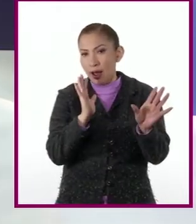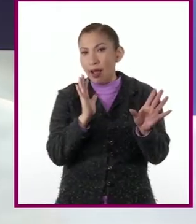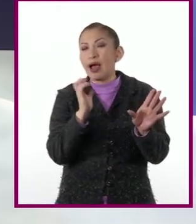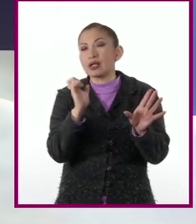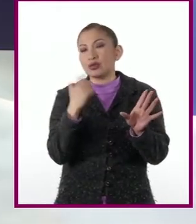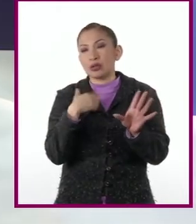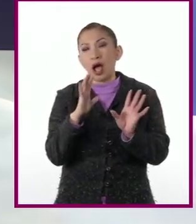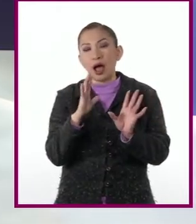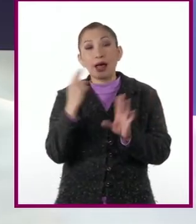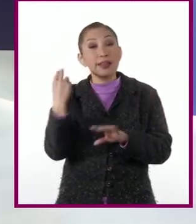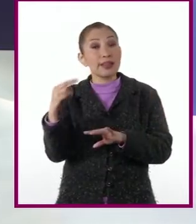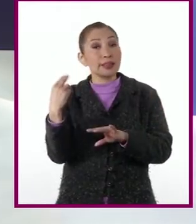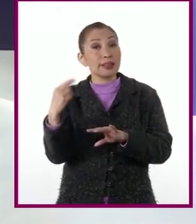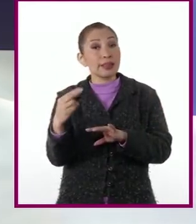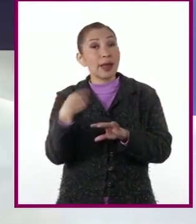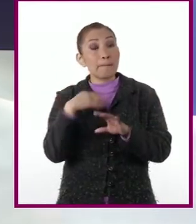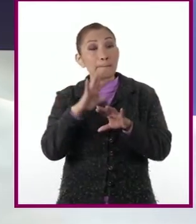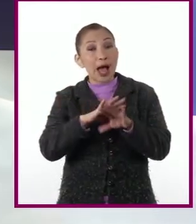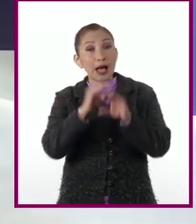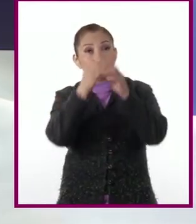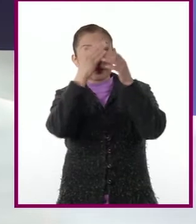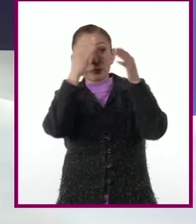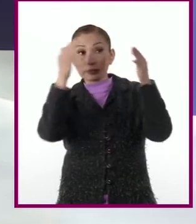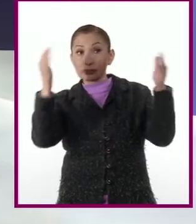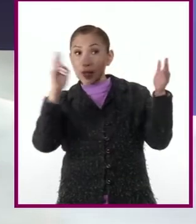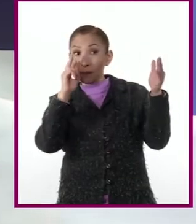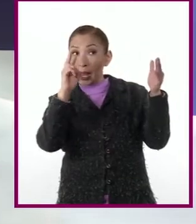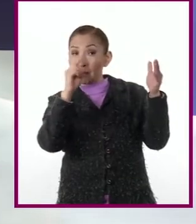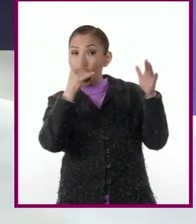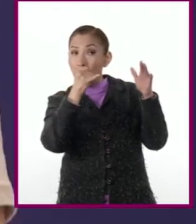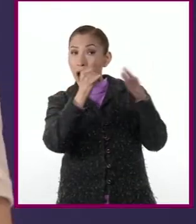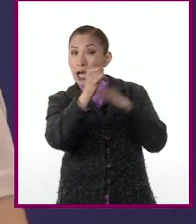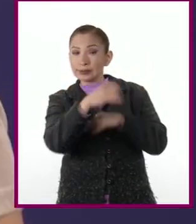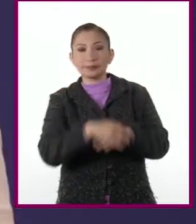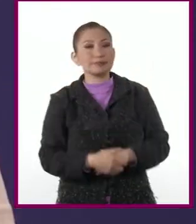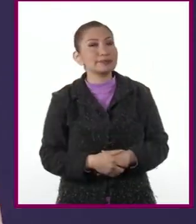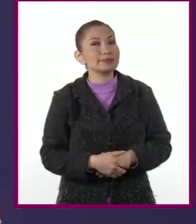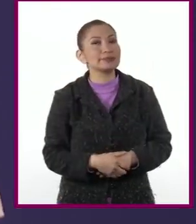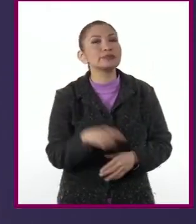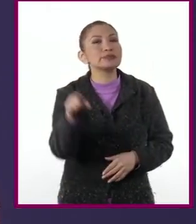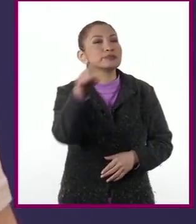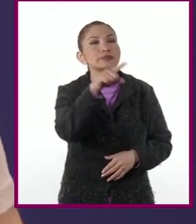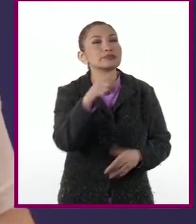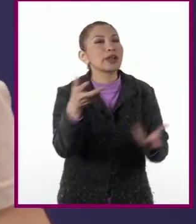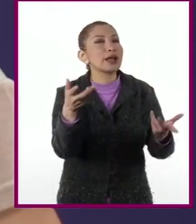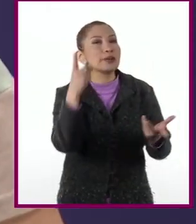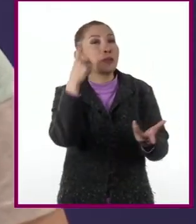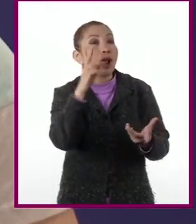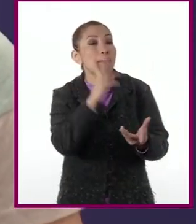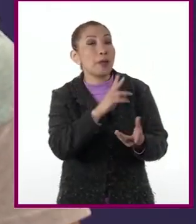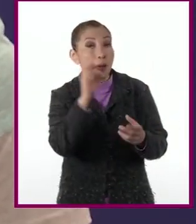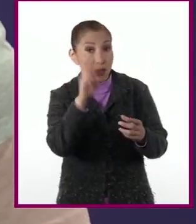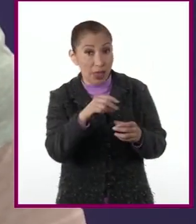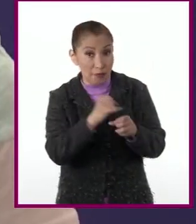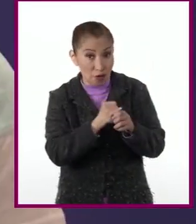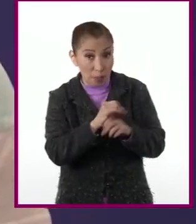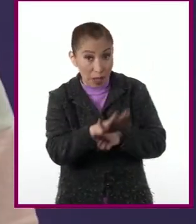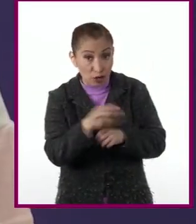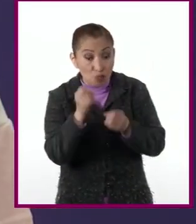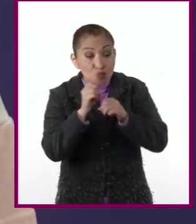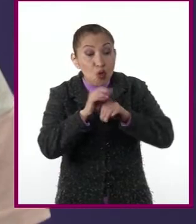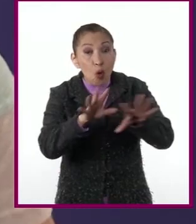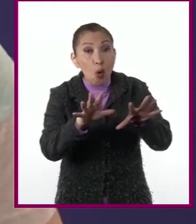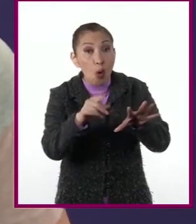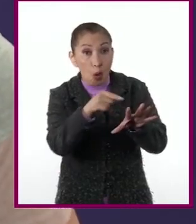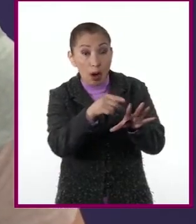a eso yo le llamo ampliar horizontes y ver más allá. ¿Ustedes qué hacen para verificar la información en una